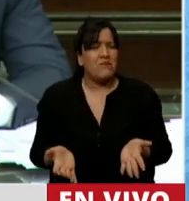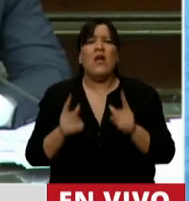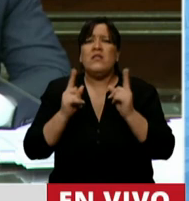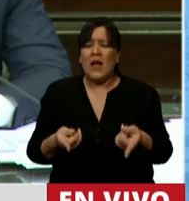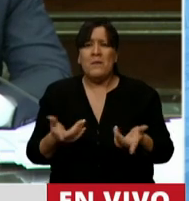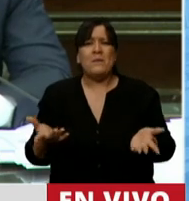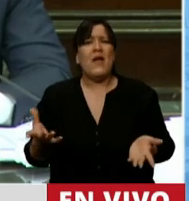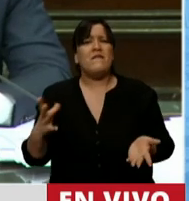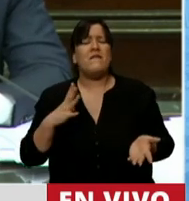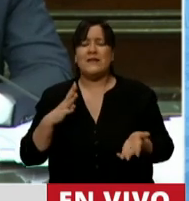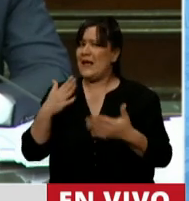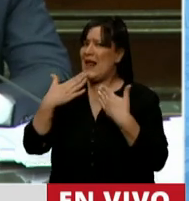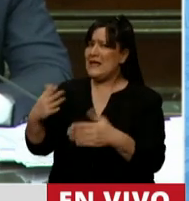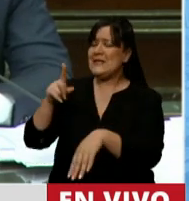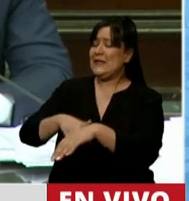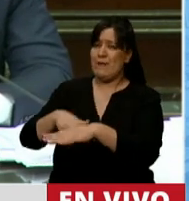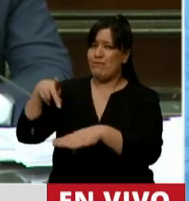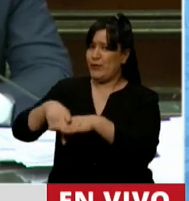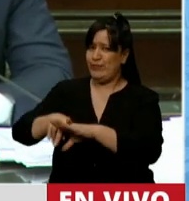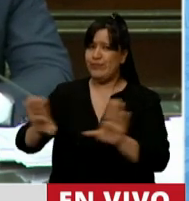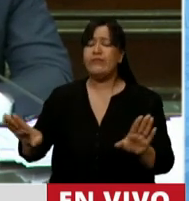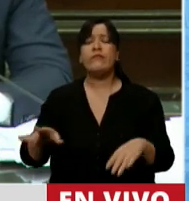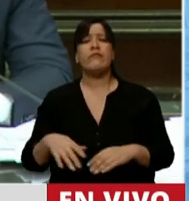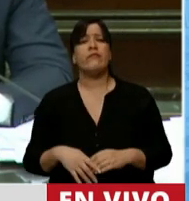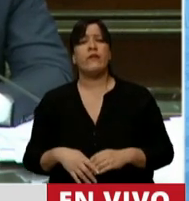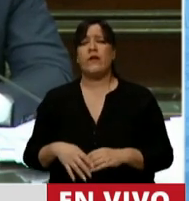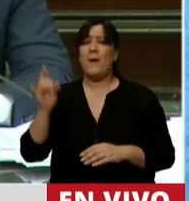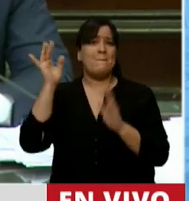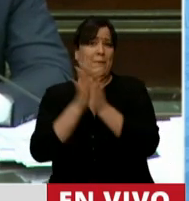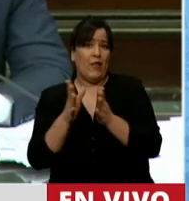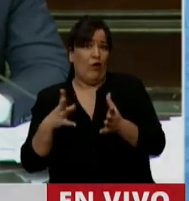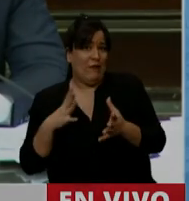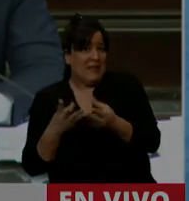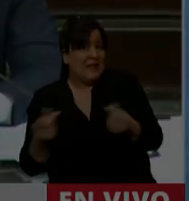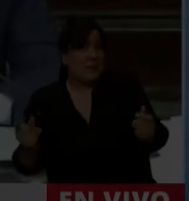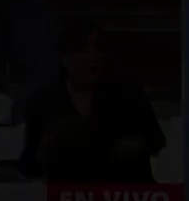el nuevo proyecto de ley. Perdón que estoy terminando, señor Presidente.